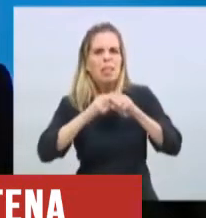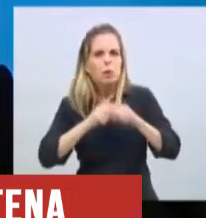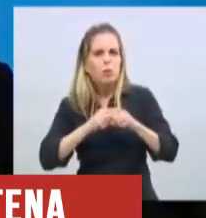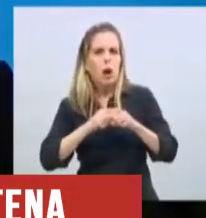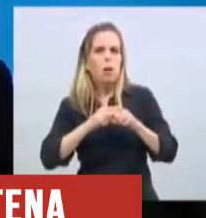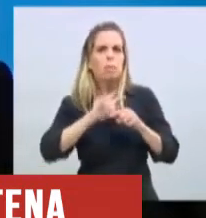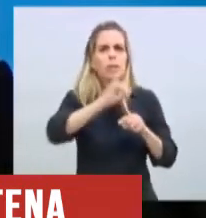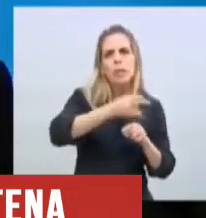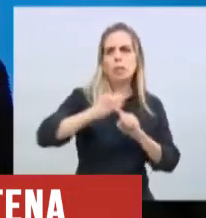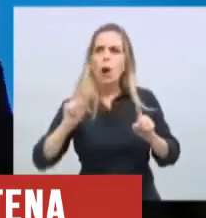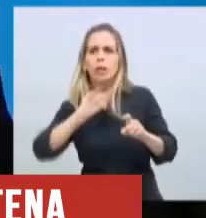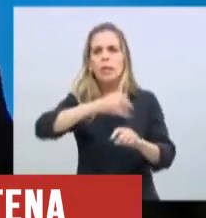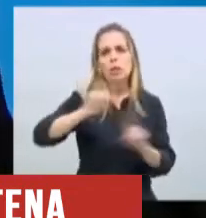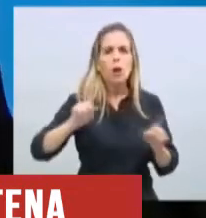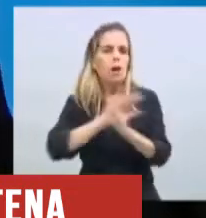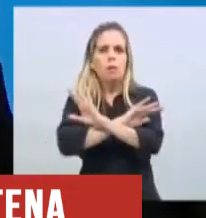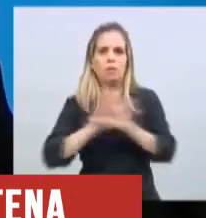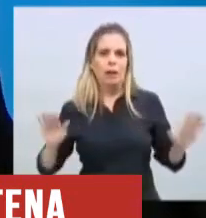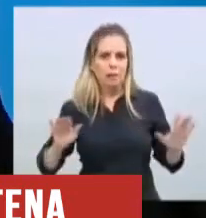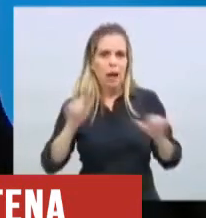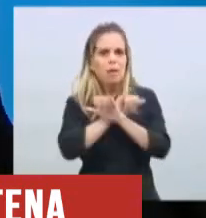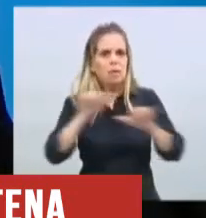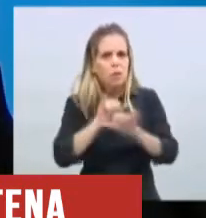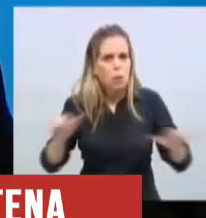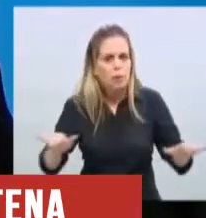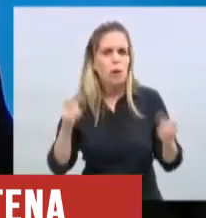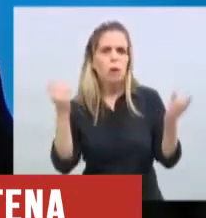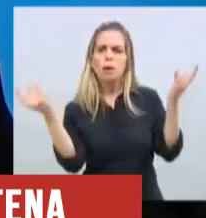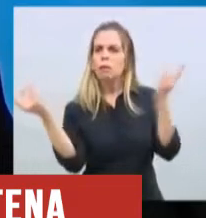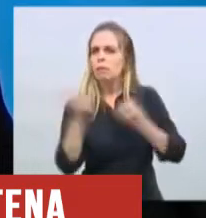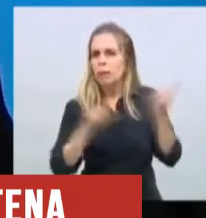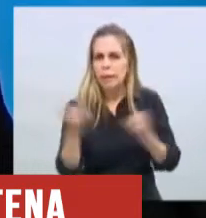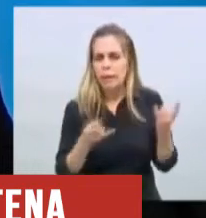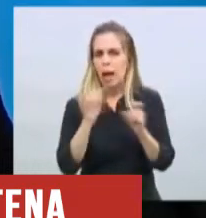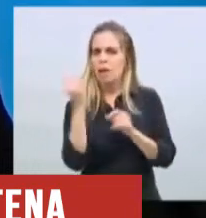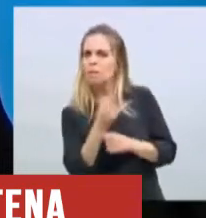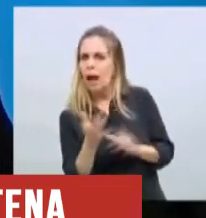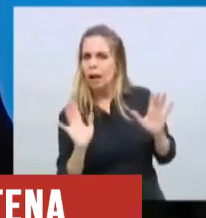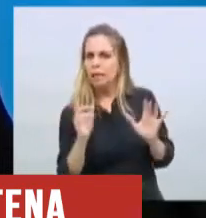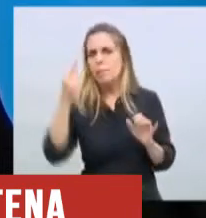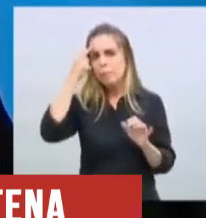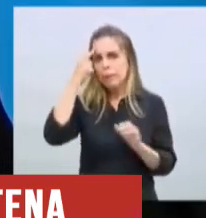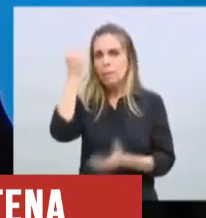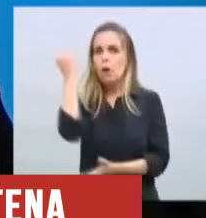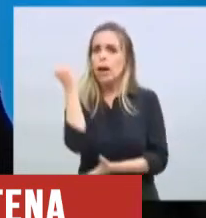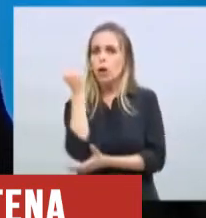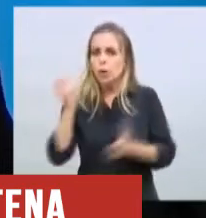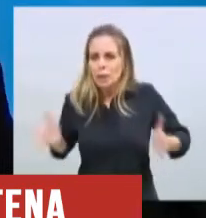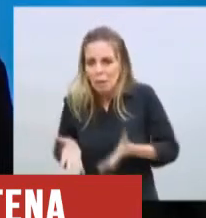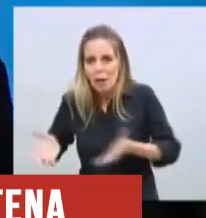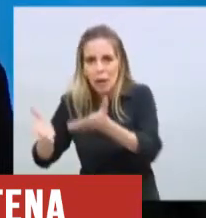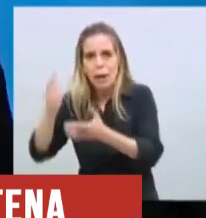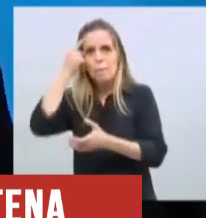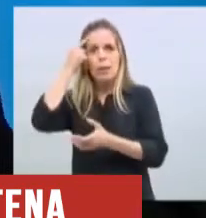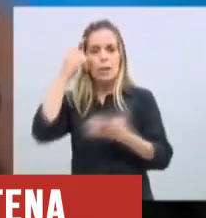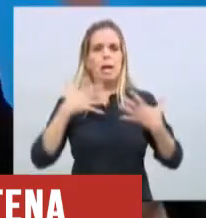han metido, falsamente, por la cual nos quieren hacer creer que si abrimos la economía la gente va a estar mejor. Si